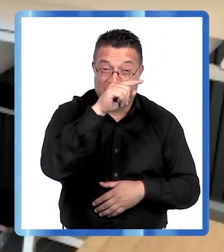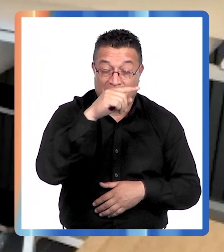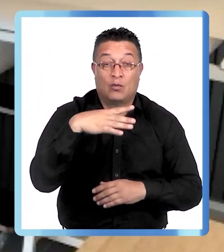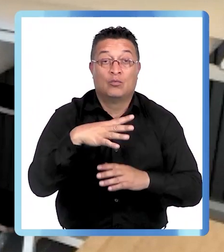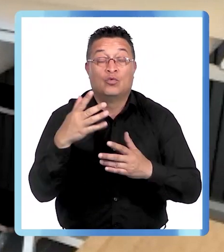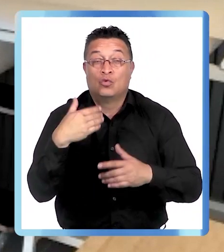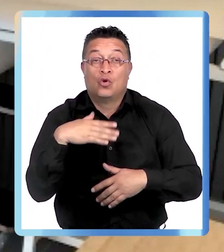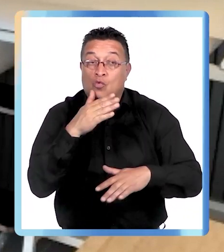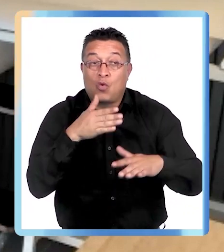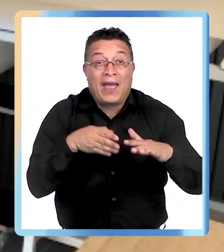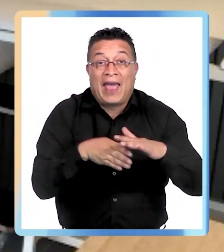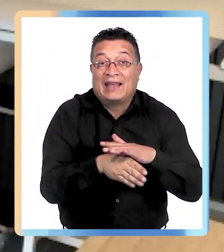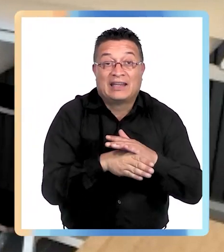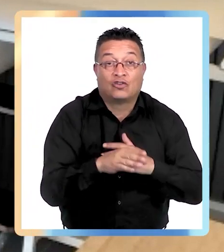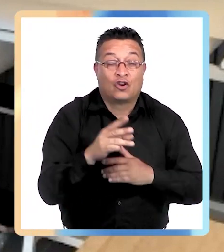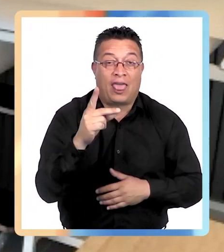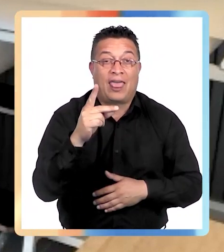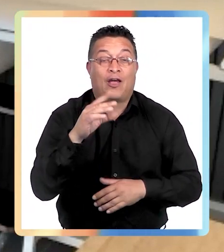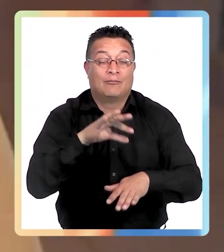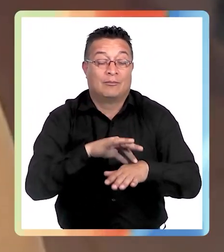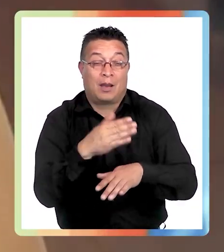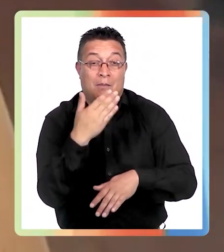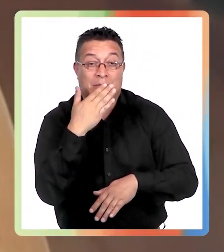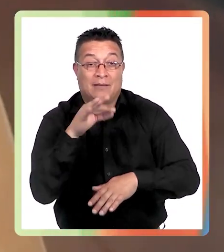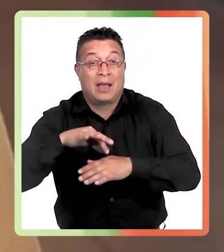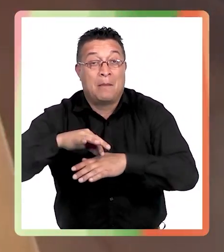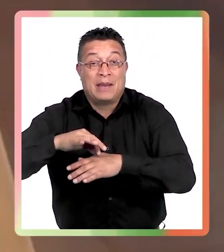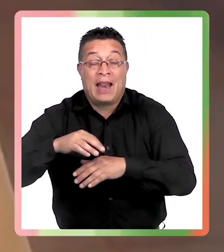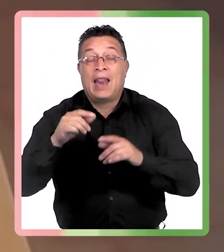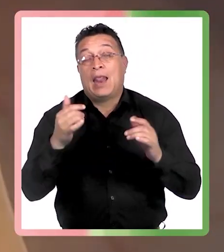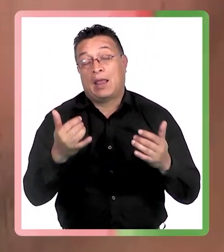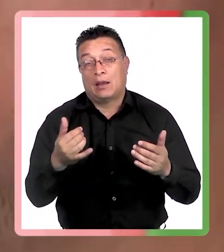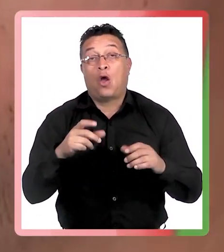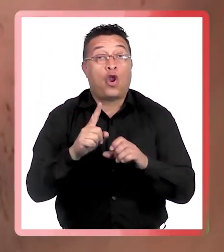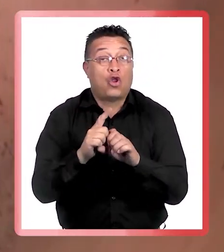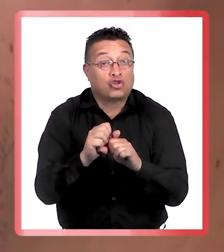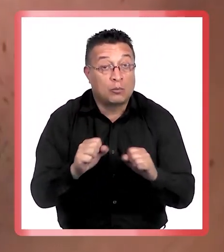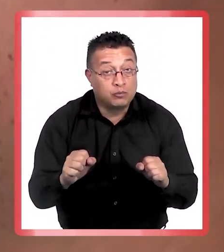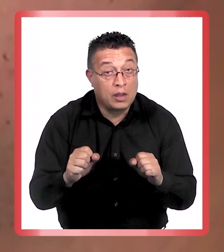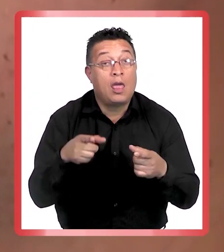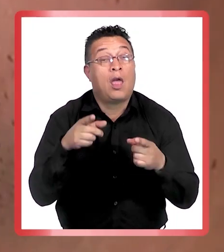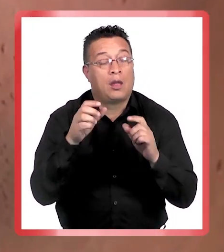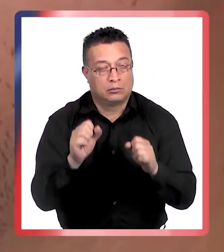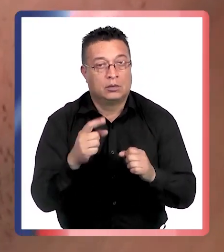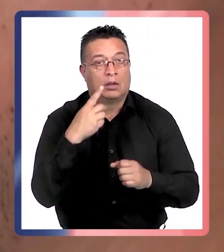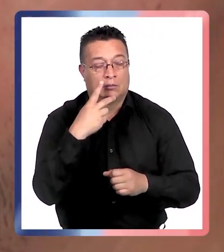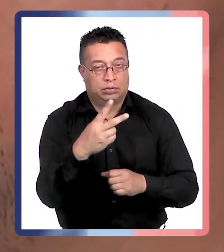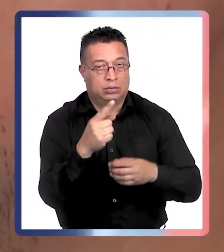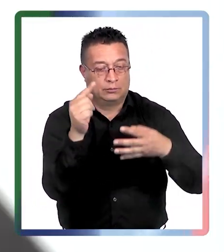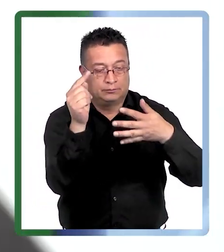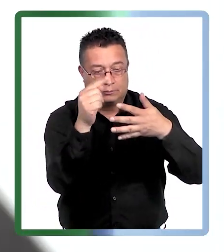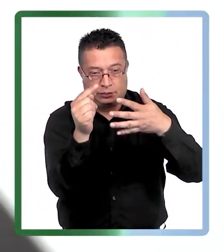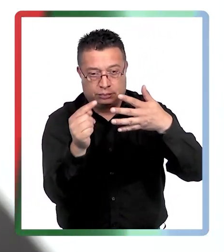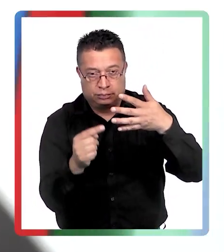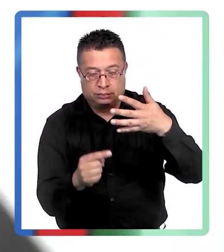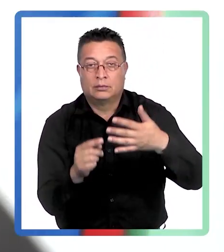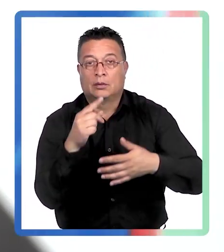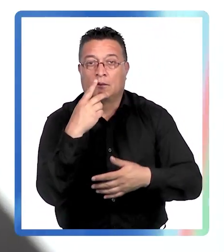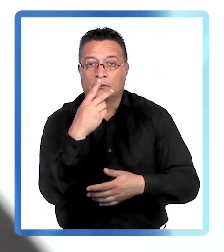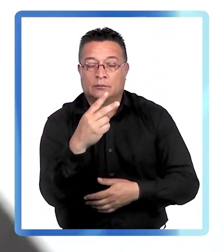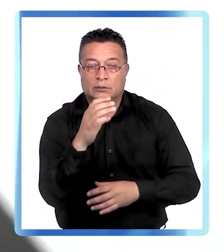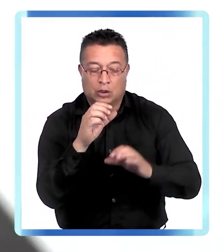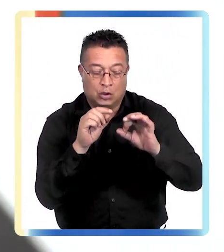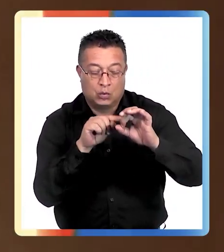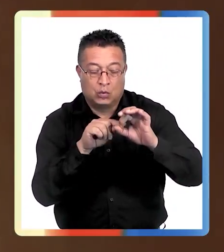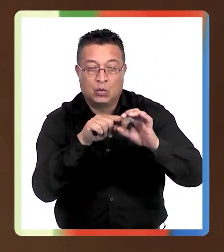veces tanto acceso al dermatólogo, pero sería lo ideal. Y si esto no es posible, hay que considerarle el ABCDE de los lunares que se dice,